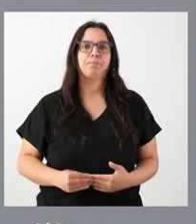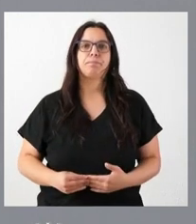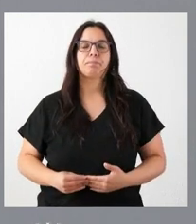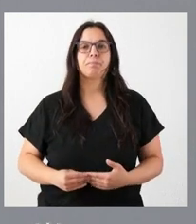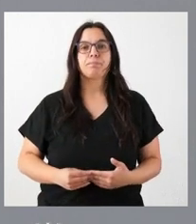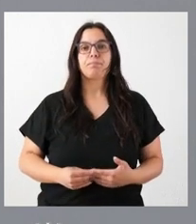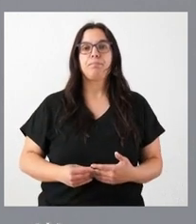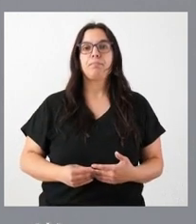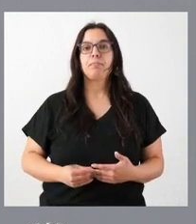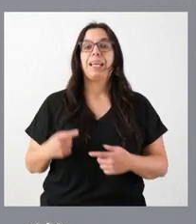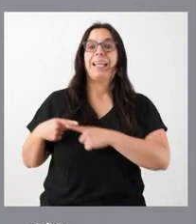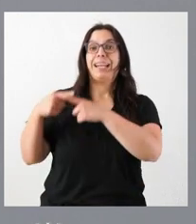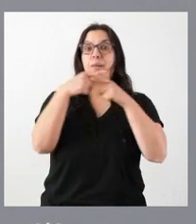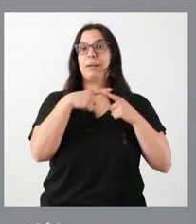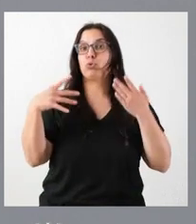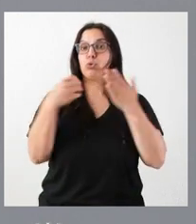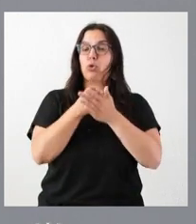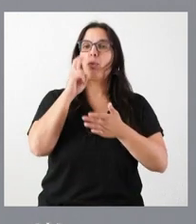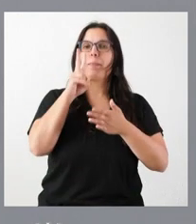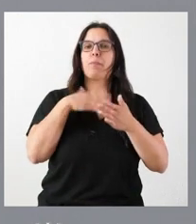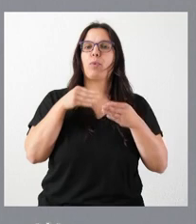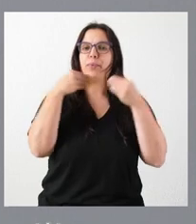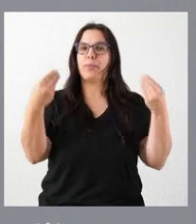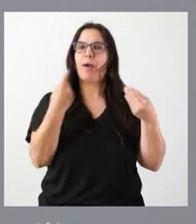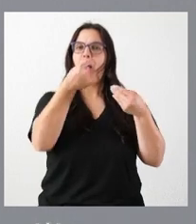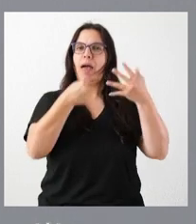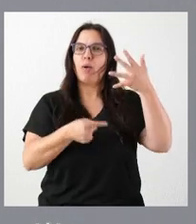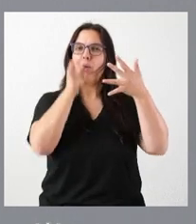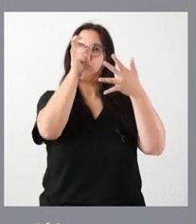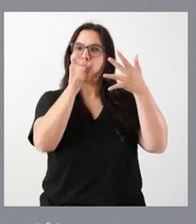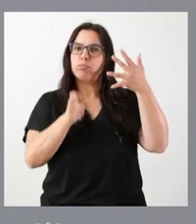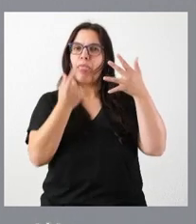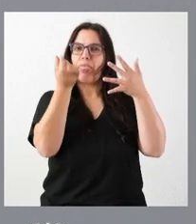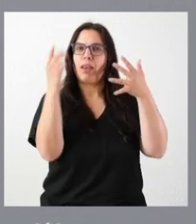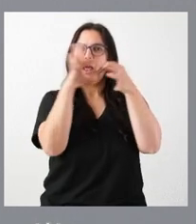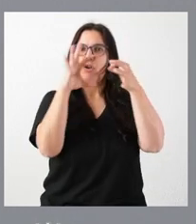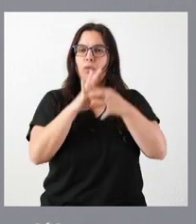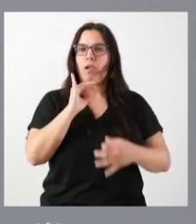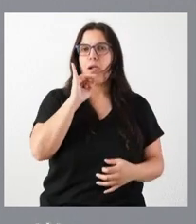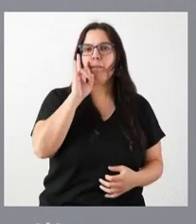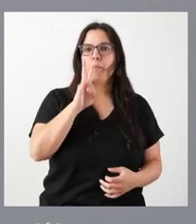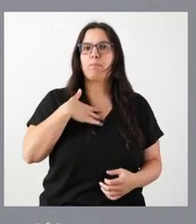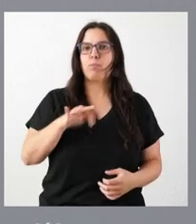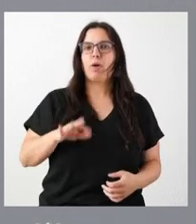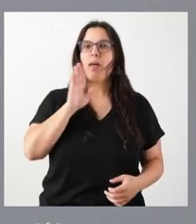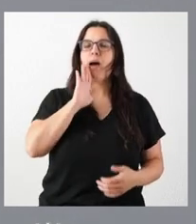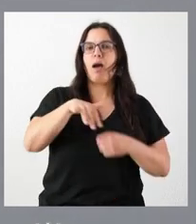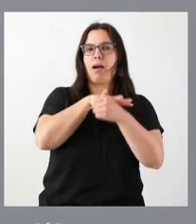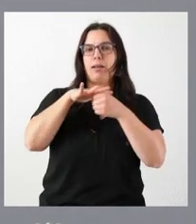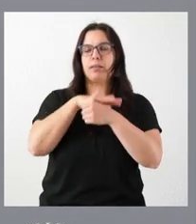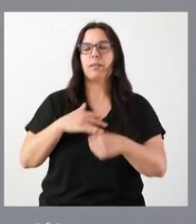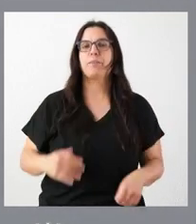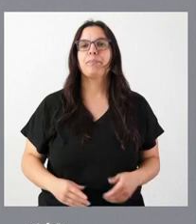toda la distribución y cada una de las inversiones en cada una de esas áreas que les hemos descrito